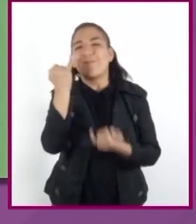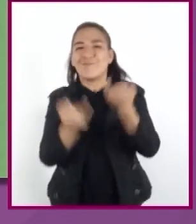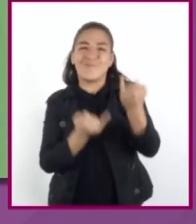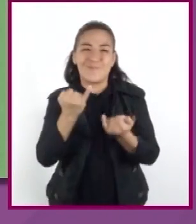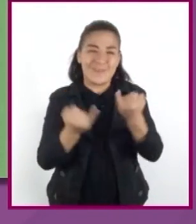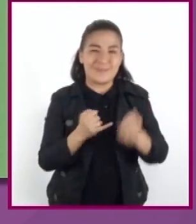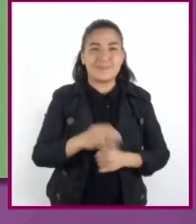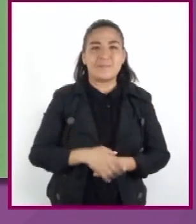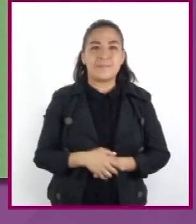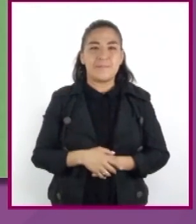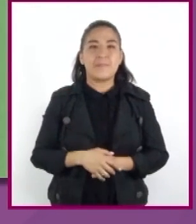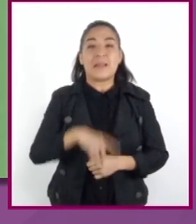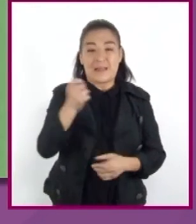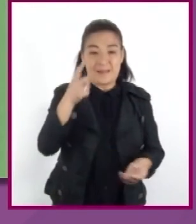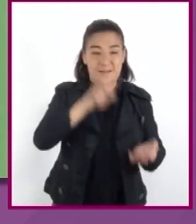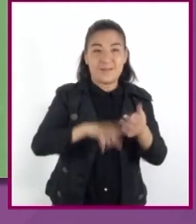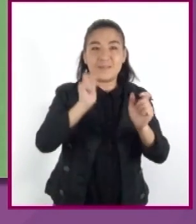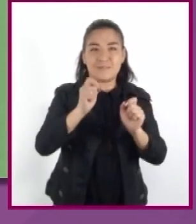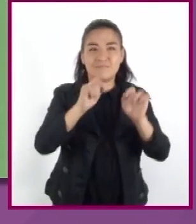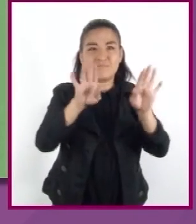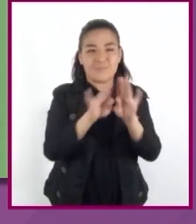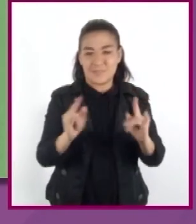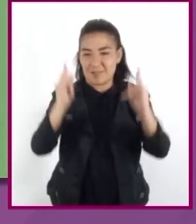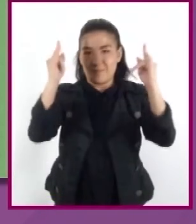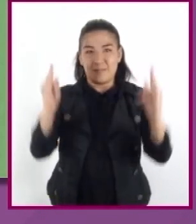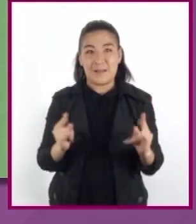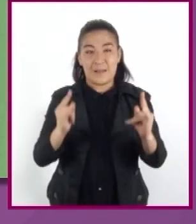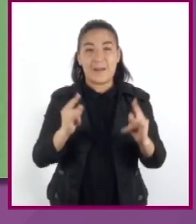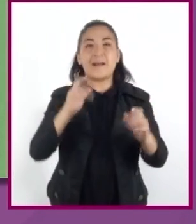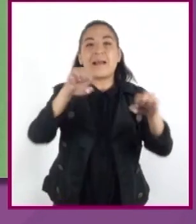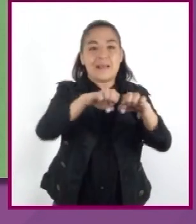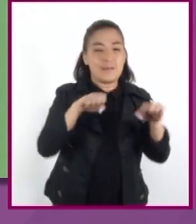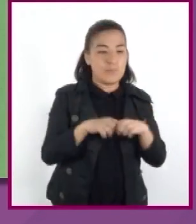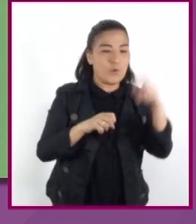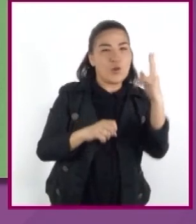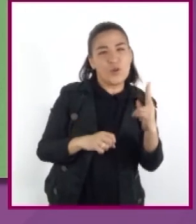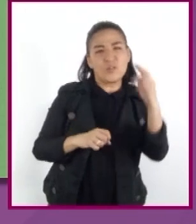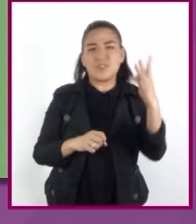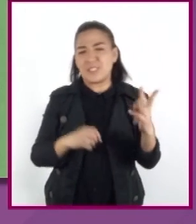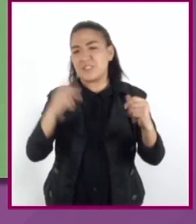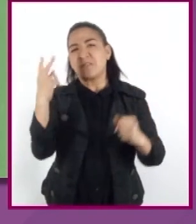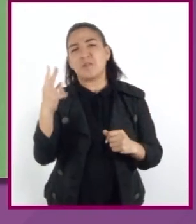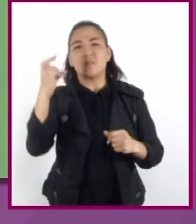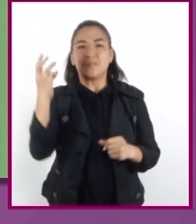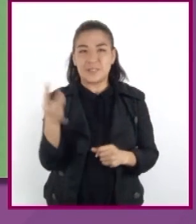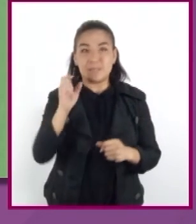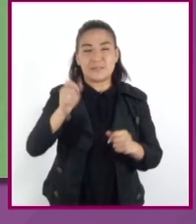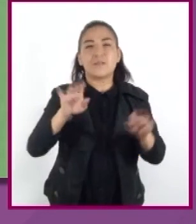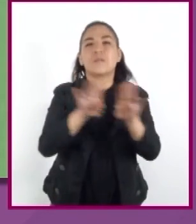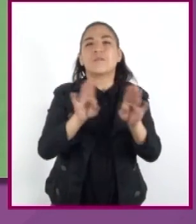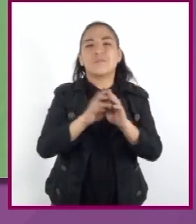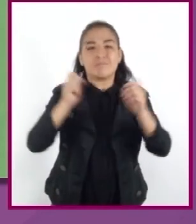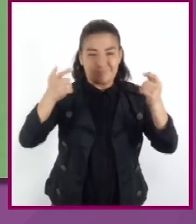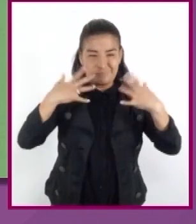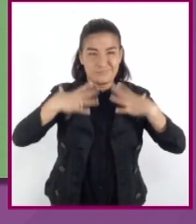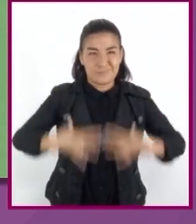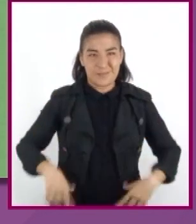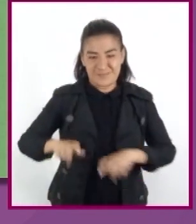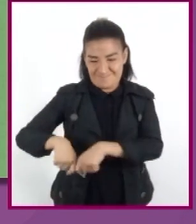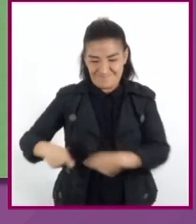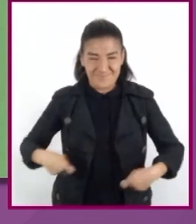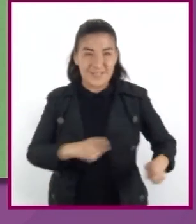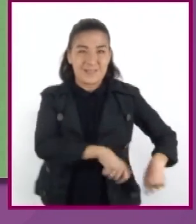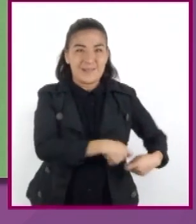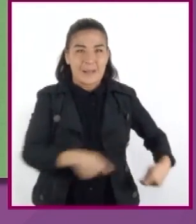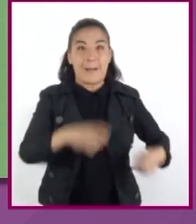Se llevaba a cabo en una cancha con equipos de dos o tres jugadores, quienes portaban un atuendo especial y golpeaban la